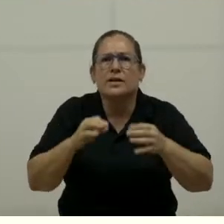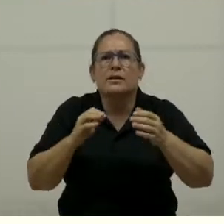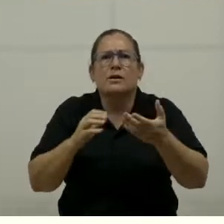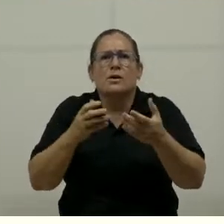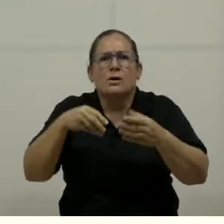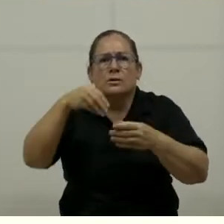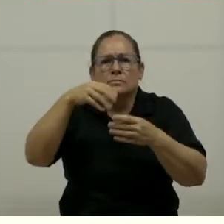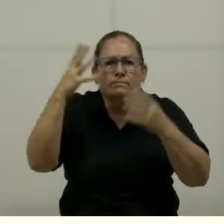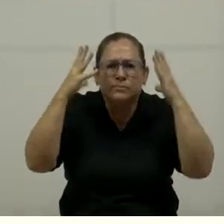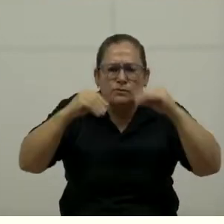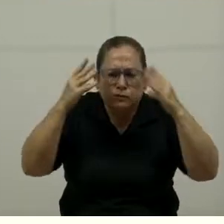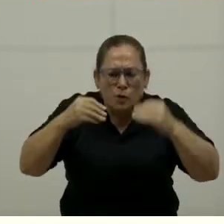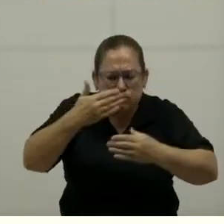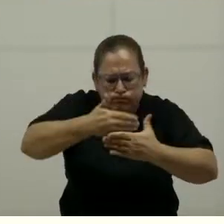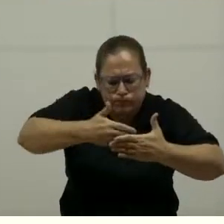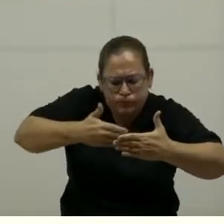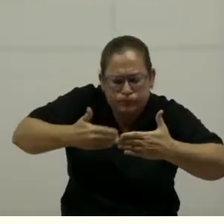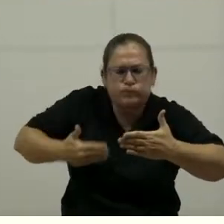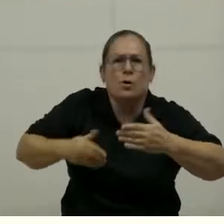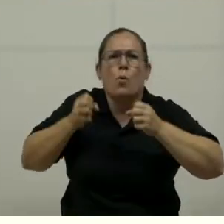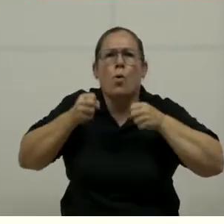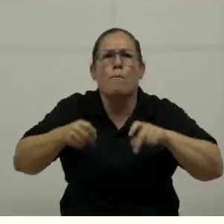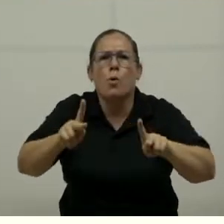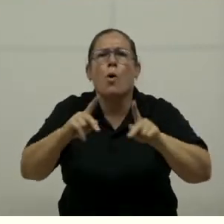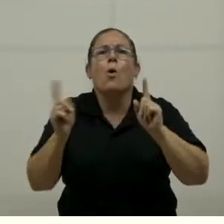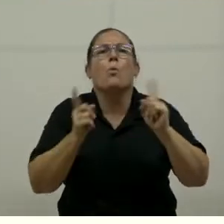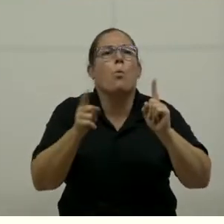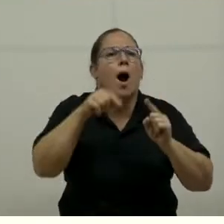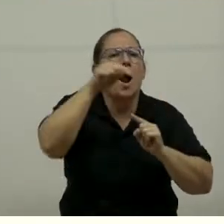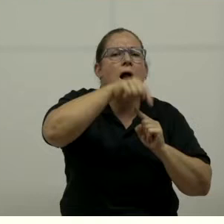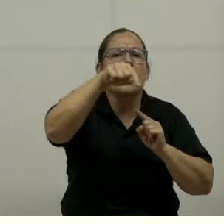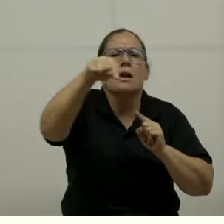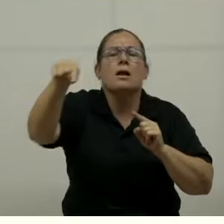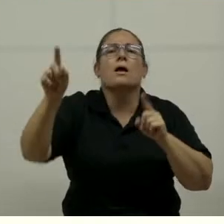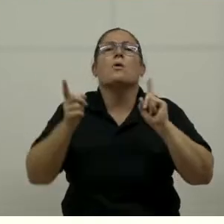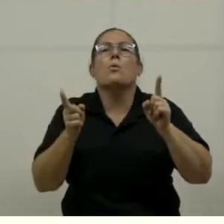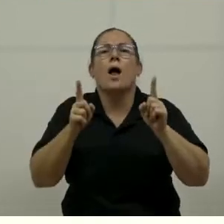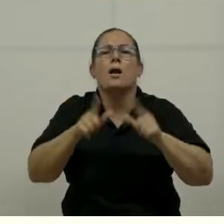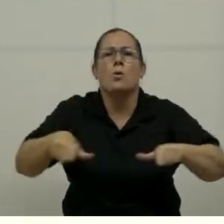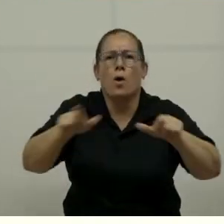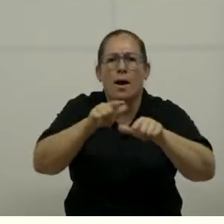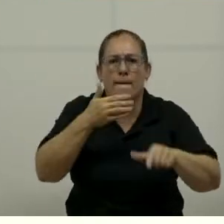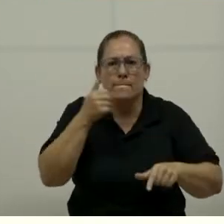oportunidades. ¿A dónde tenemos las condiciones necesarias para poder producir?